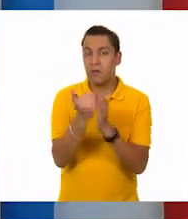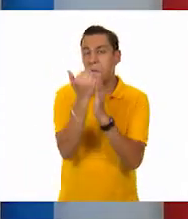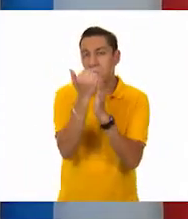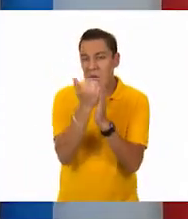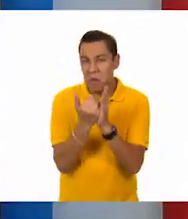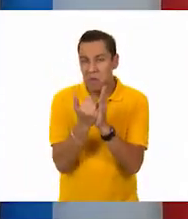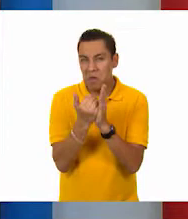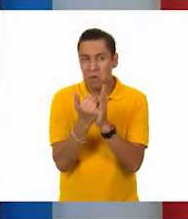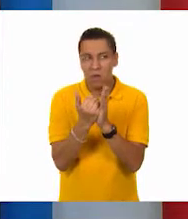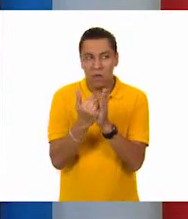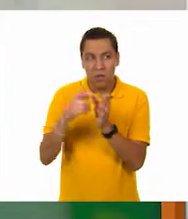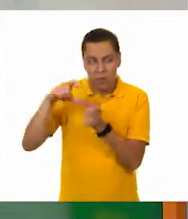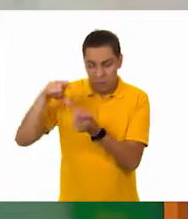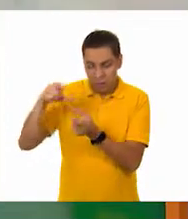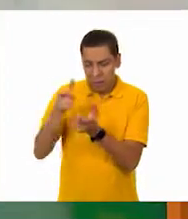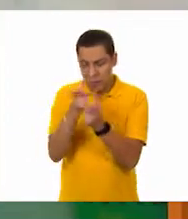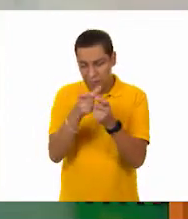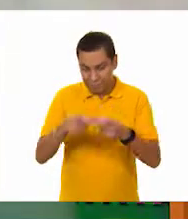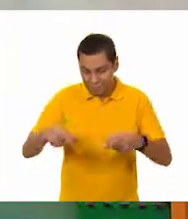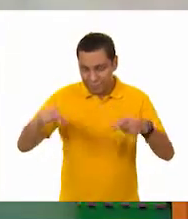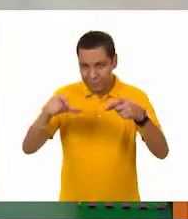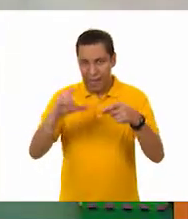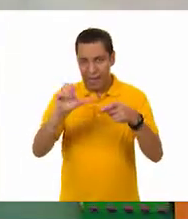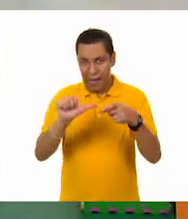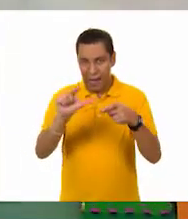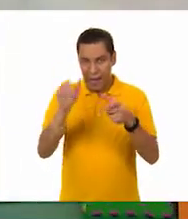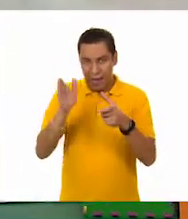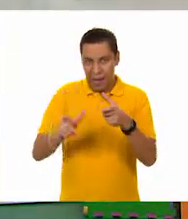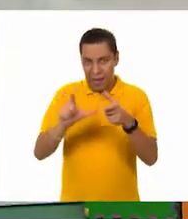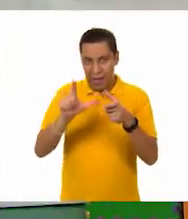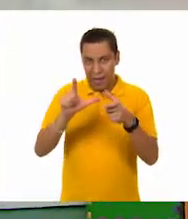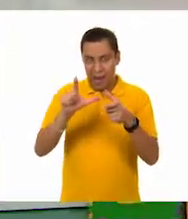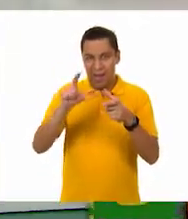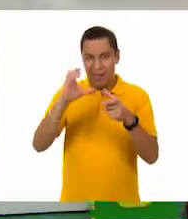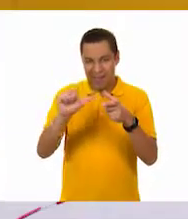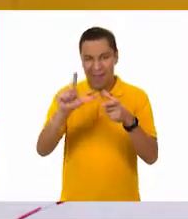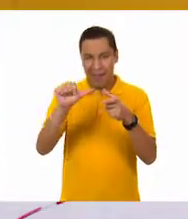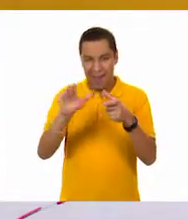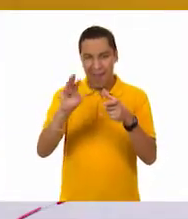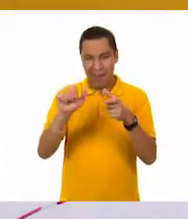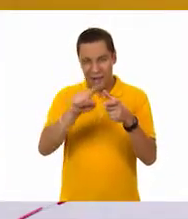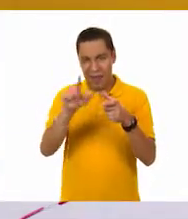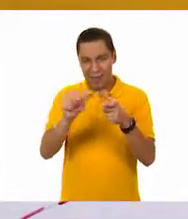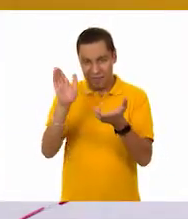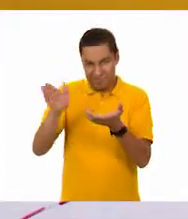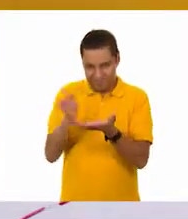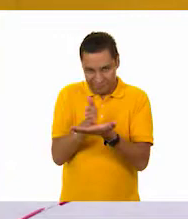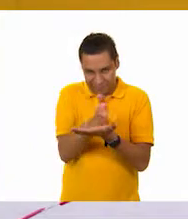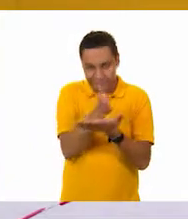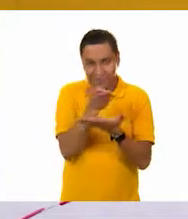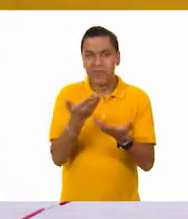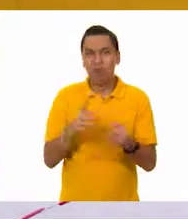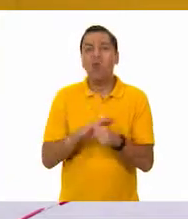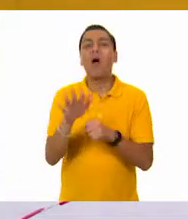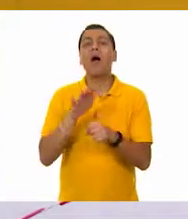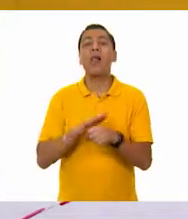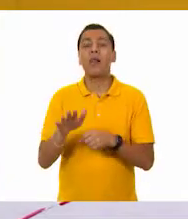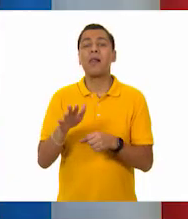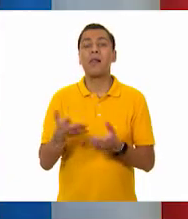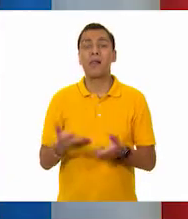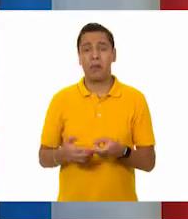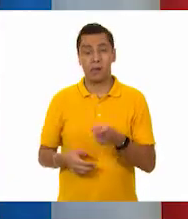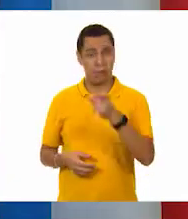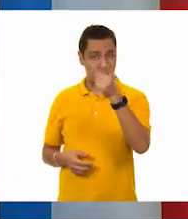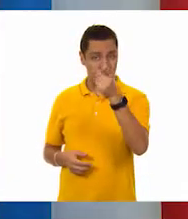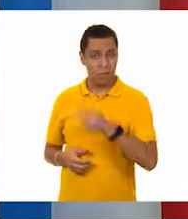sé si la calabaza o la manzana. ¿Calabaza o manzana? ¿Tú qué opinas, Tino? Yo digo que manzana. ¿Manzana? La Ustedes, niñas y niños en casa, ¿qué